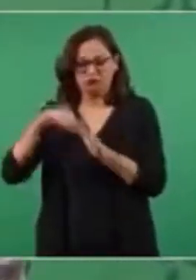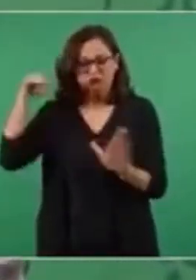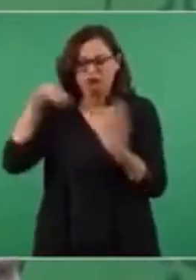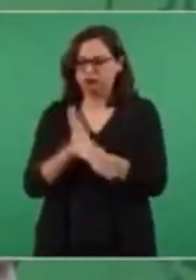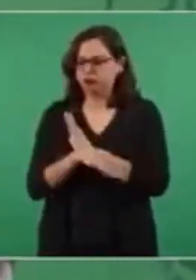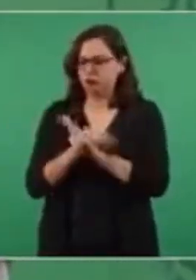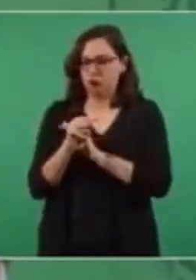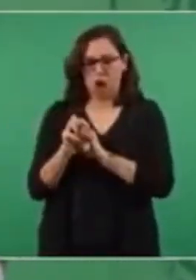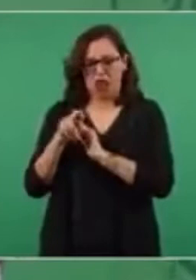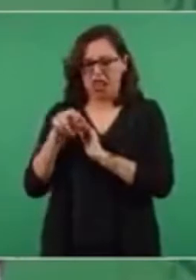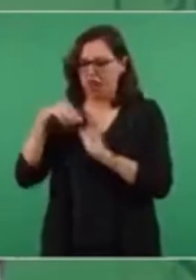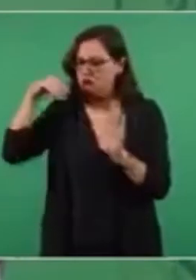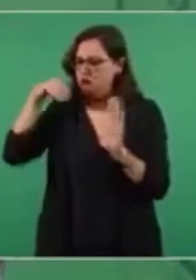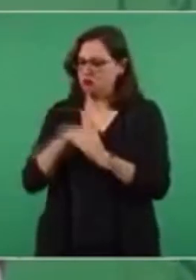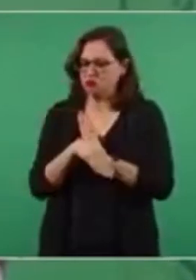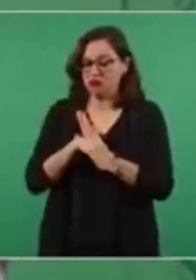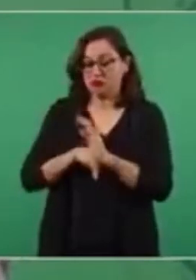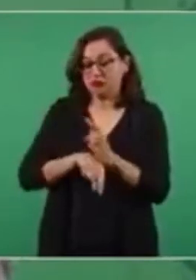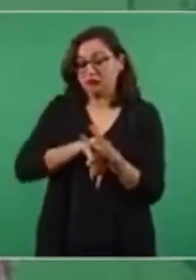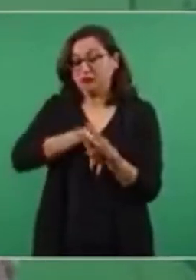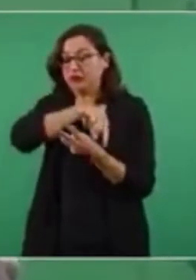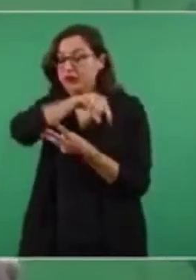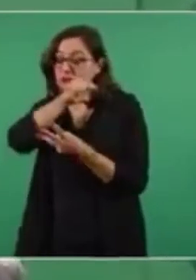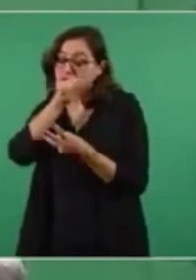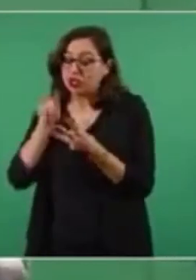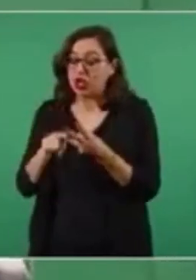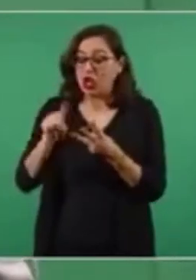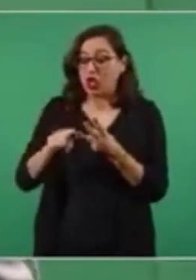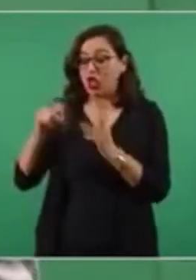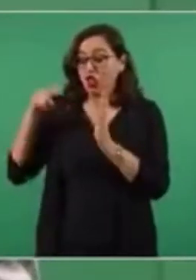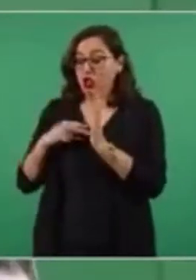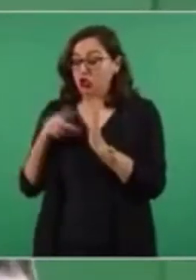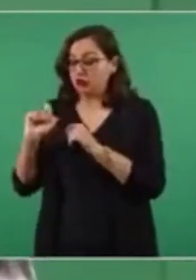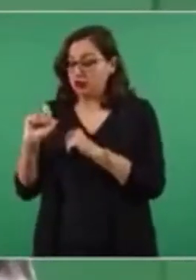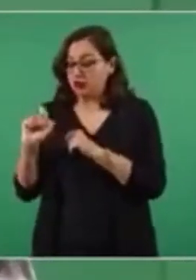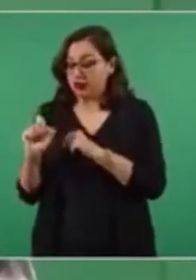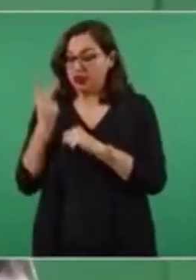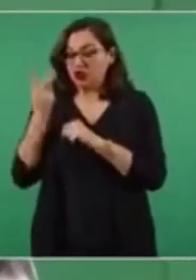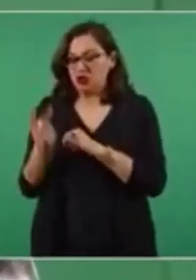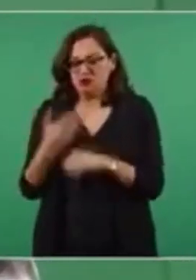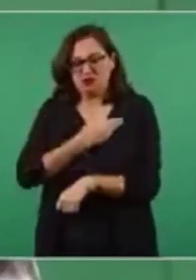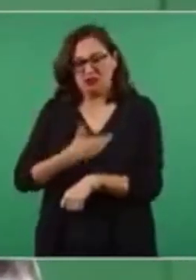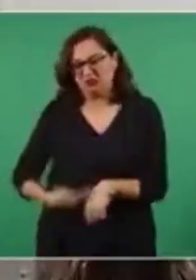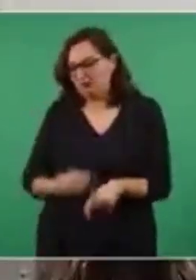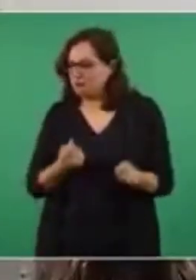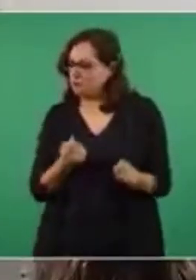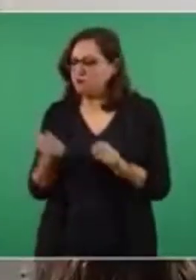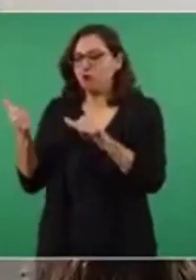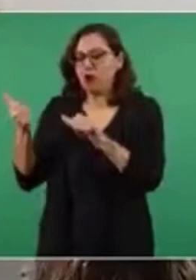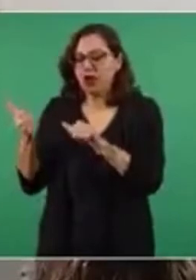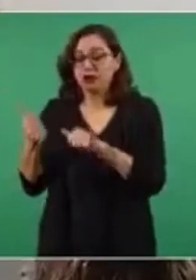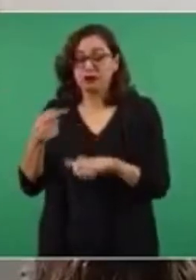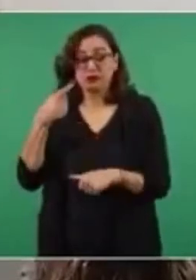debilitado, lo quitamos.